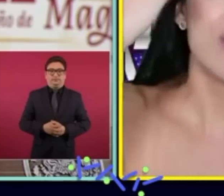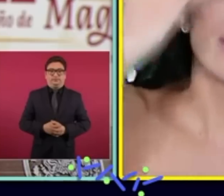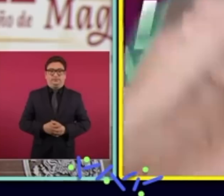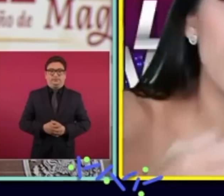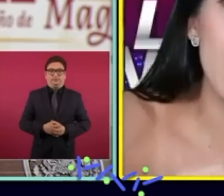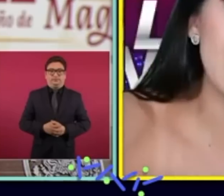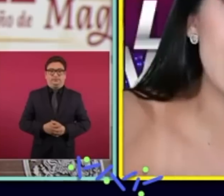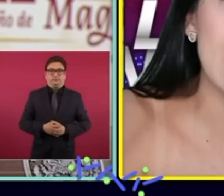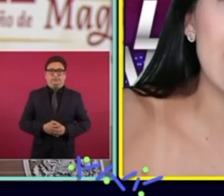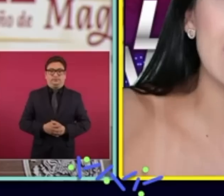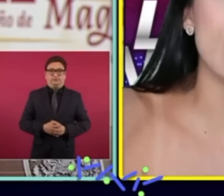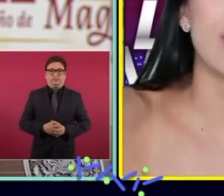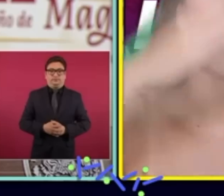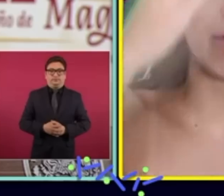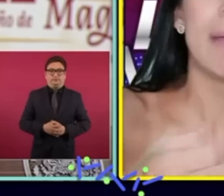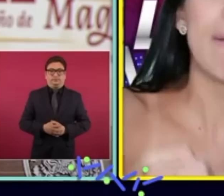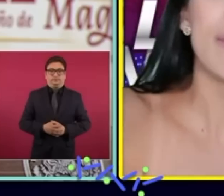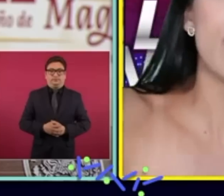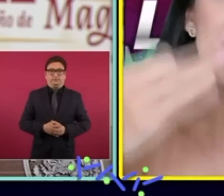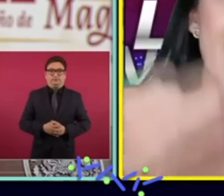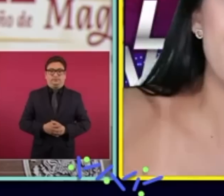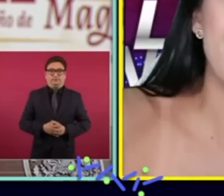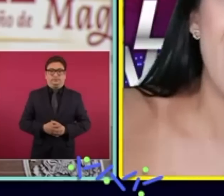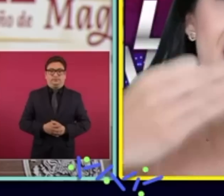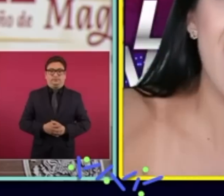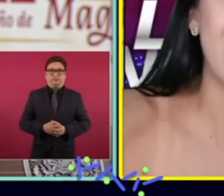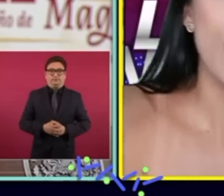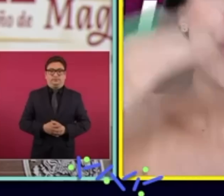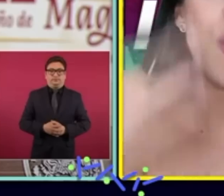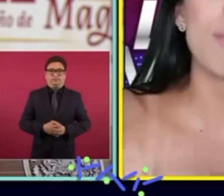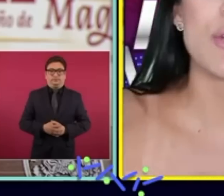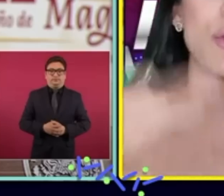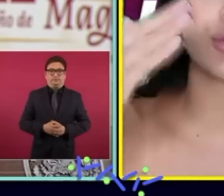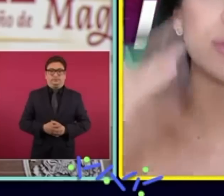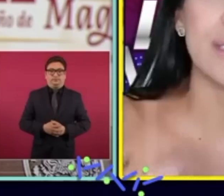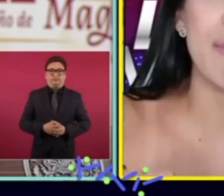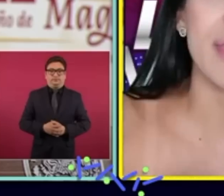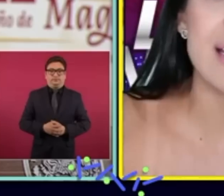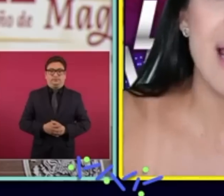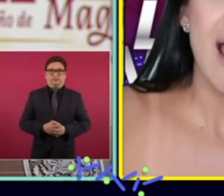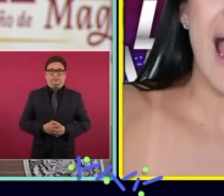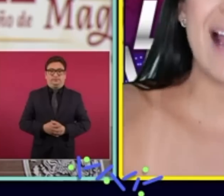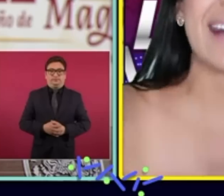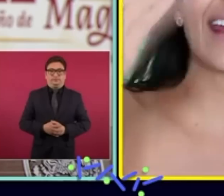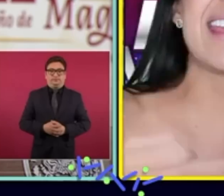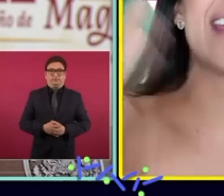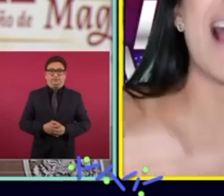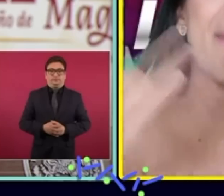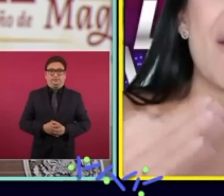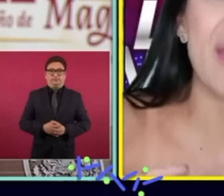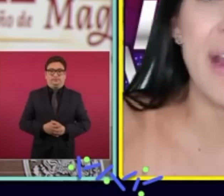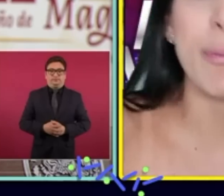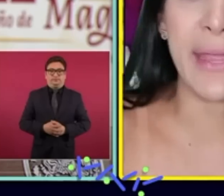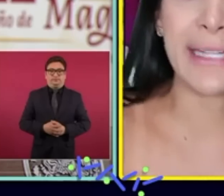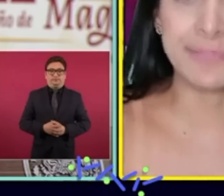Ya lo hizo con el tema energético y nuevamente vuelve a dar golpes contundentes al rey de la